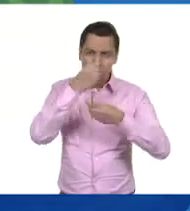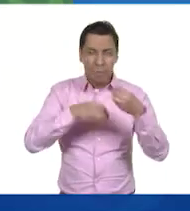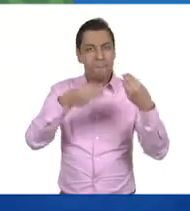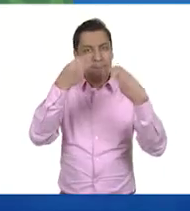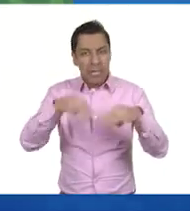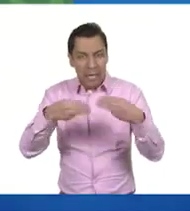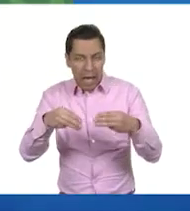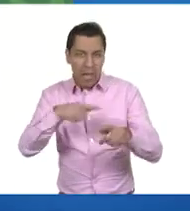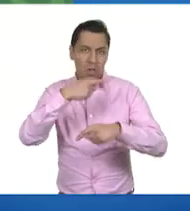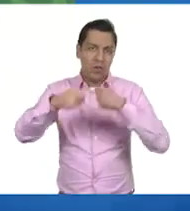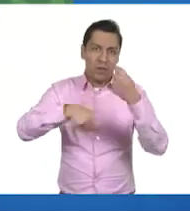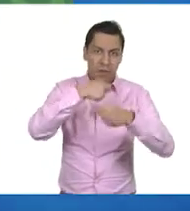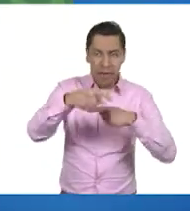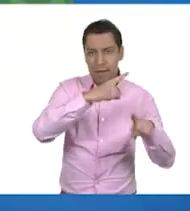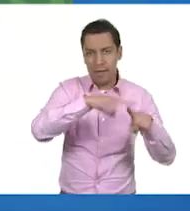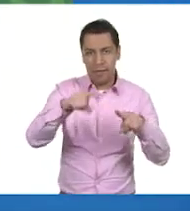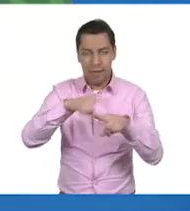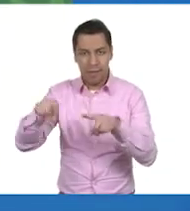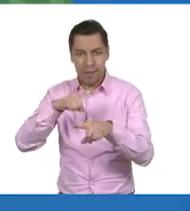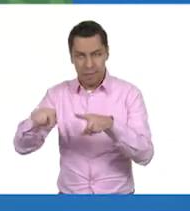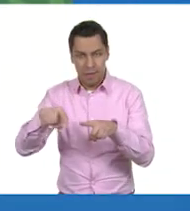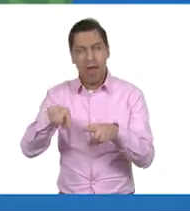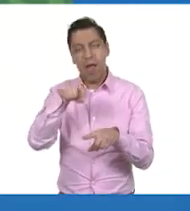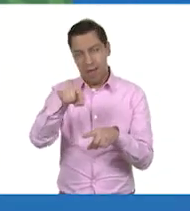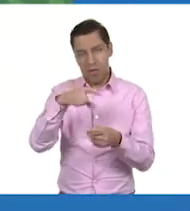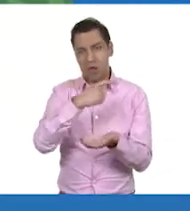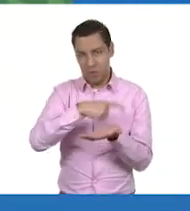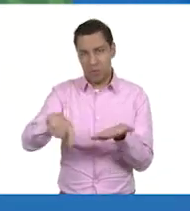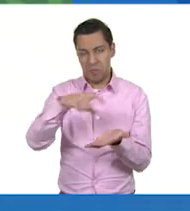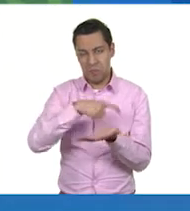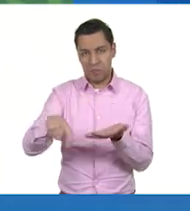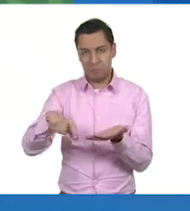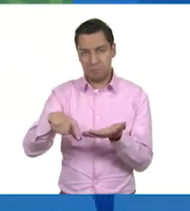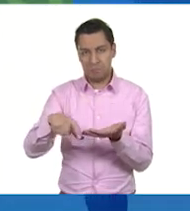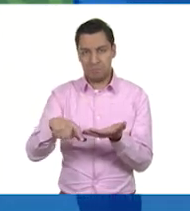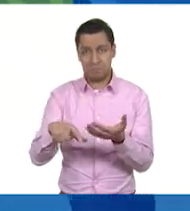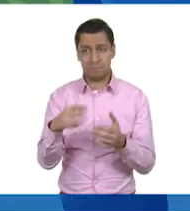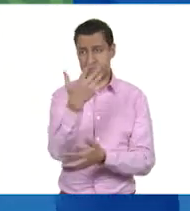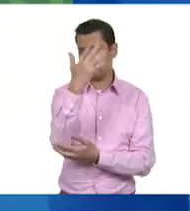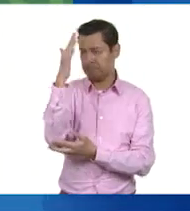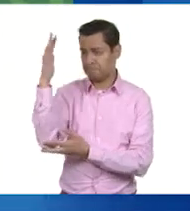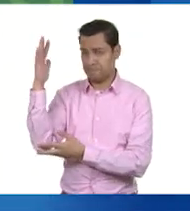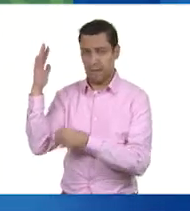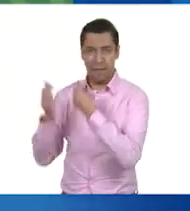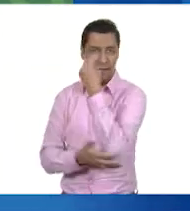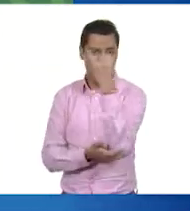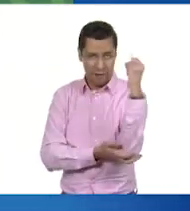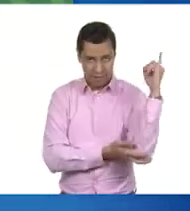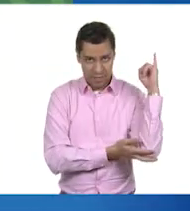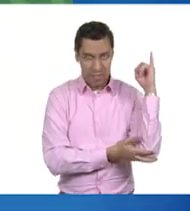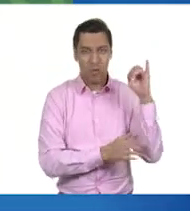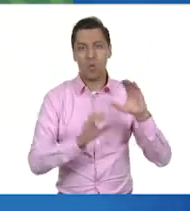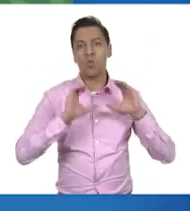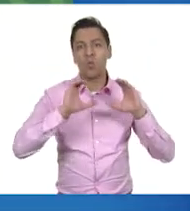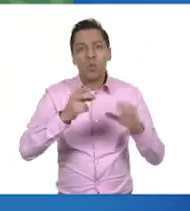con lo que se reducen las emisiones que genera el transporte, Proteger las áreas verdes y conservar los ecosistemas que nos brindan servicios